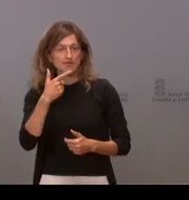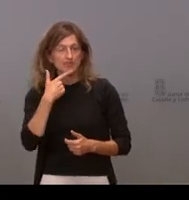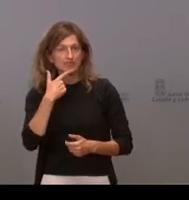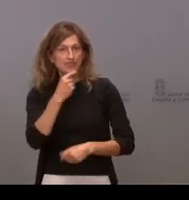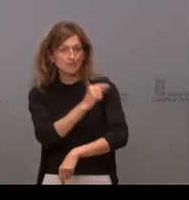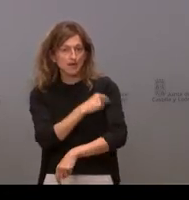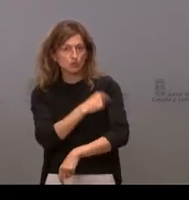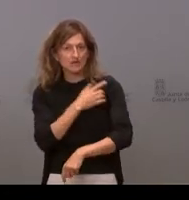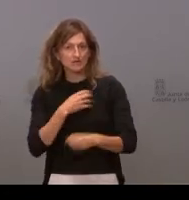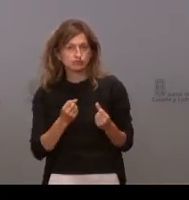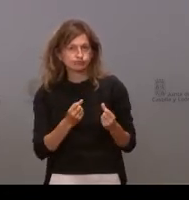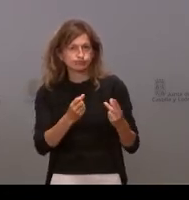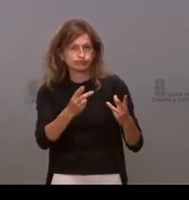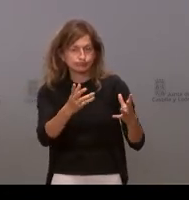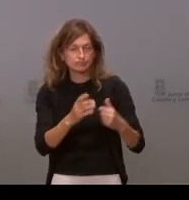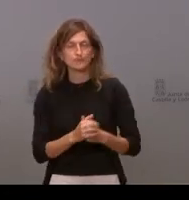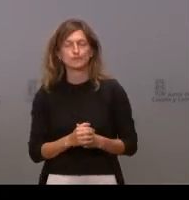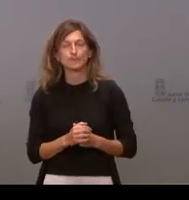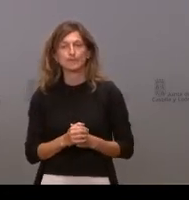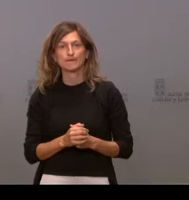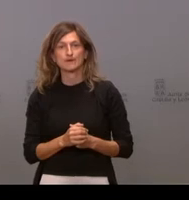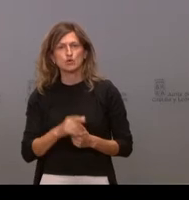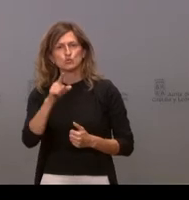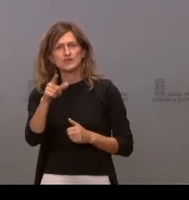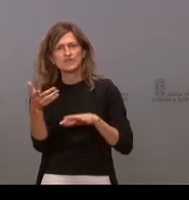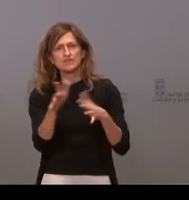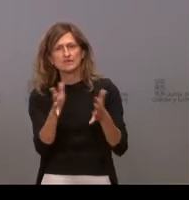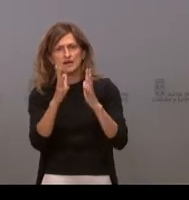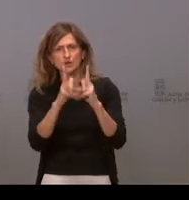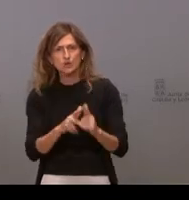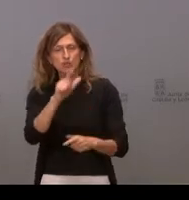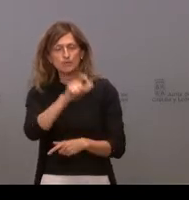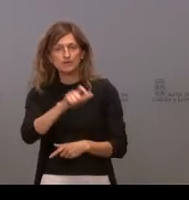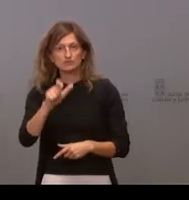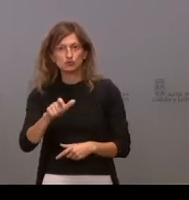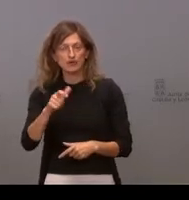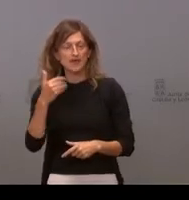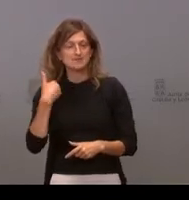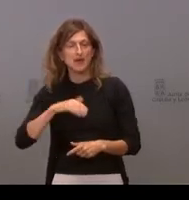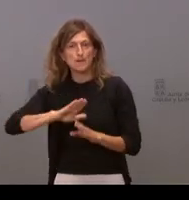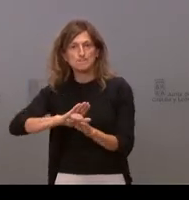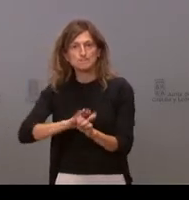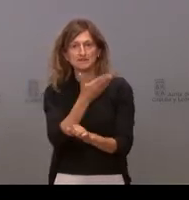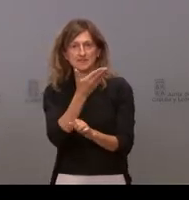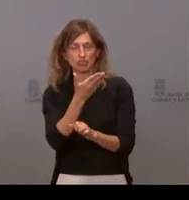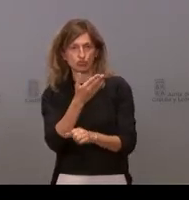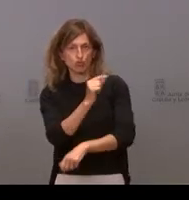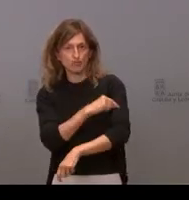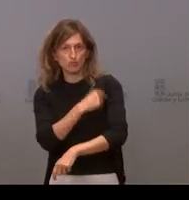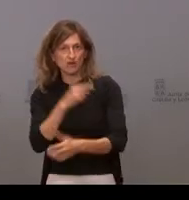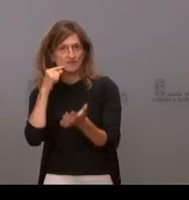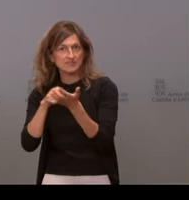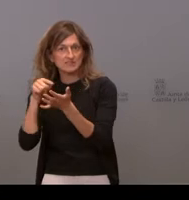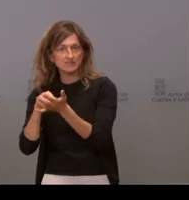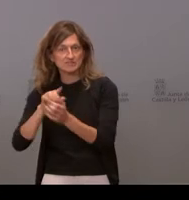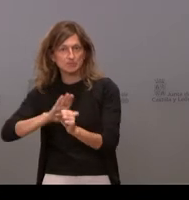al mayor número de personas que se quieran vacunar no sé si tienen estimado qué bolsa de personas digamos ya han dejado pasar las posibilidades que se le han